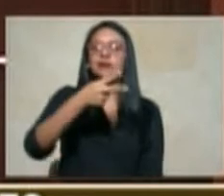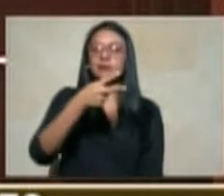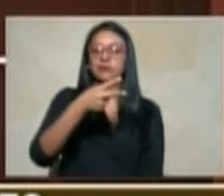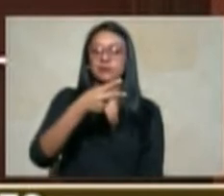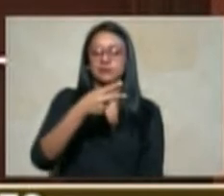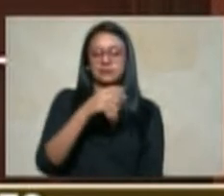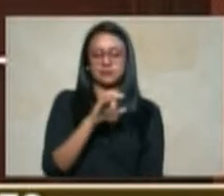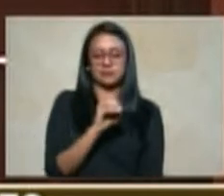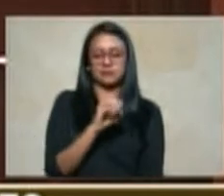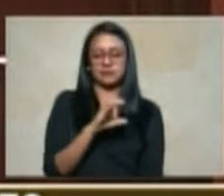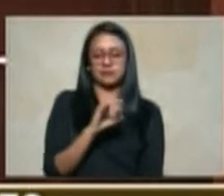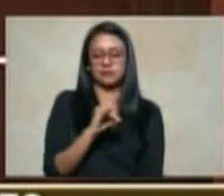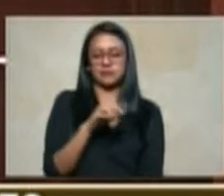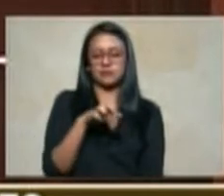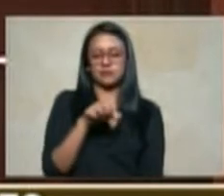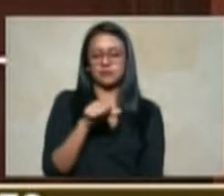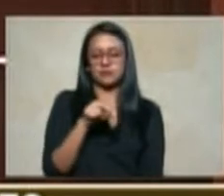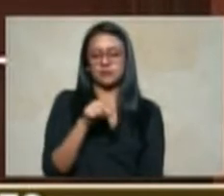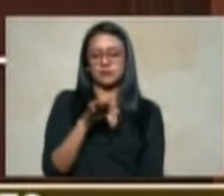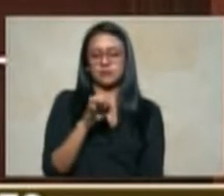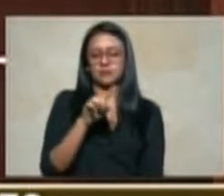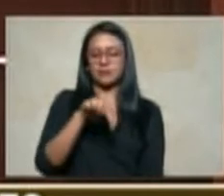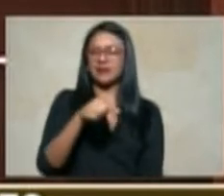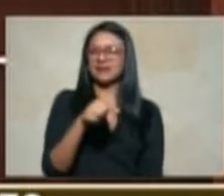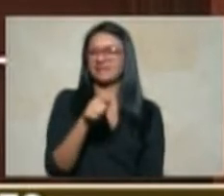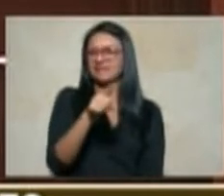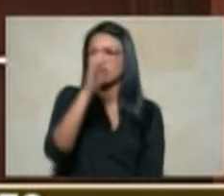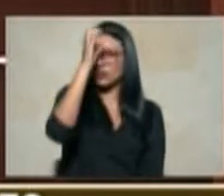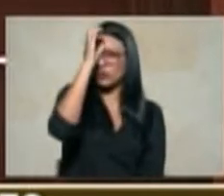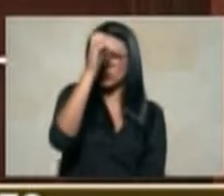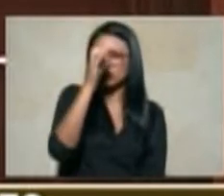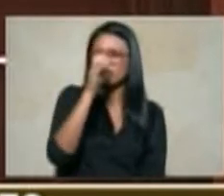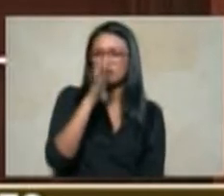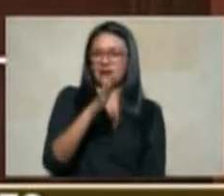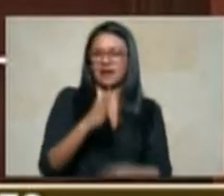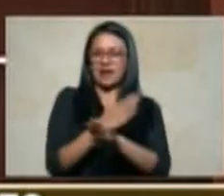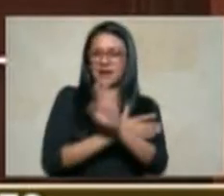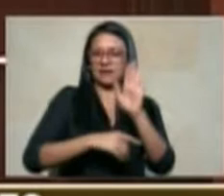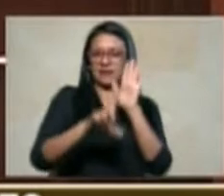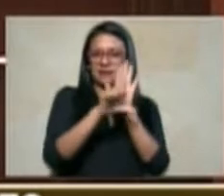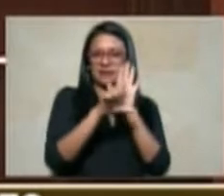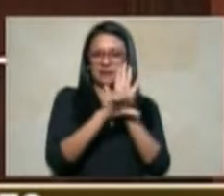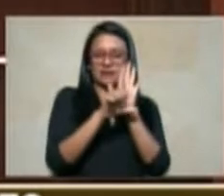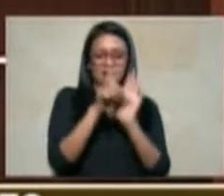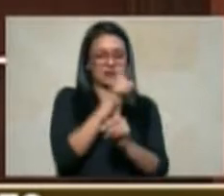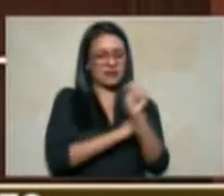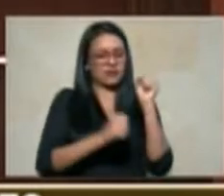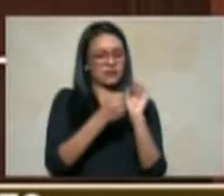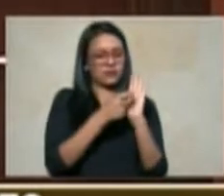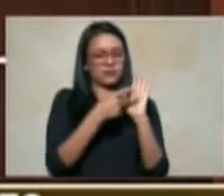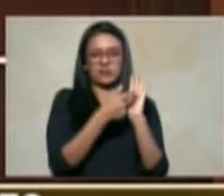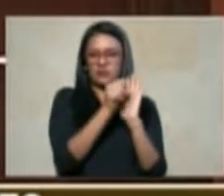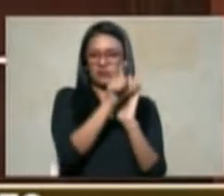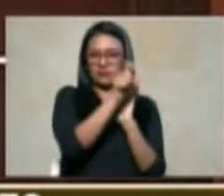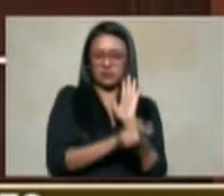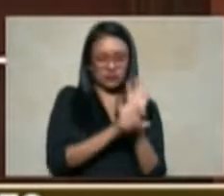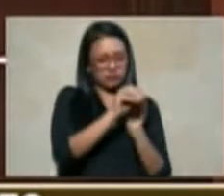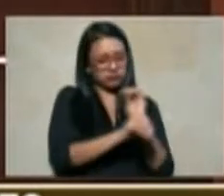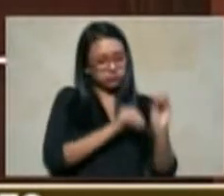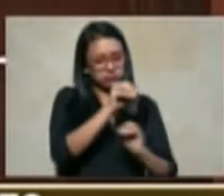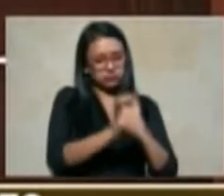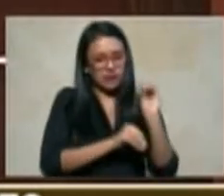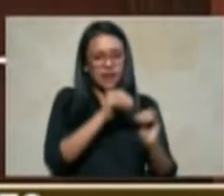vale la pena decir cuando el legislador hizo su trabajo en el 2011 quizás no determinó de manera precisa